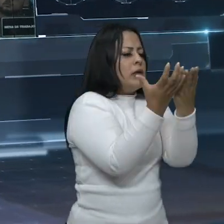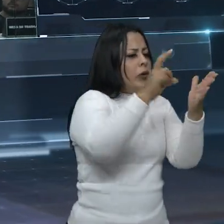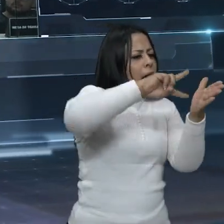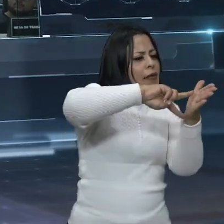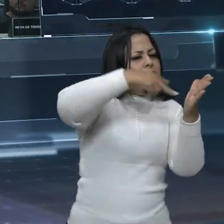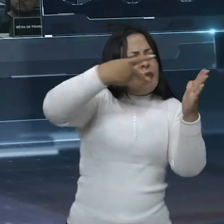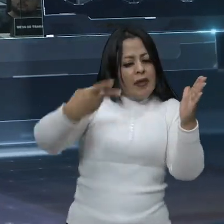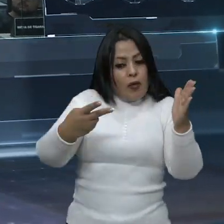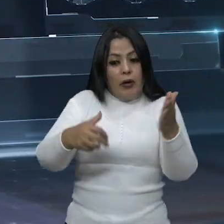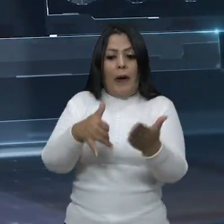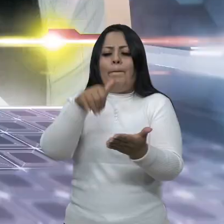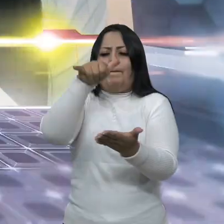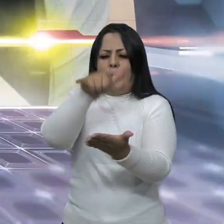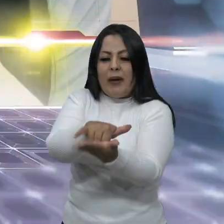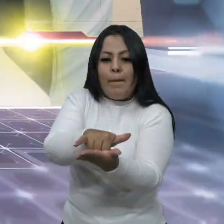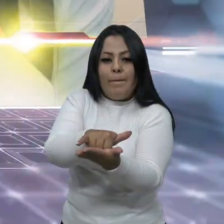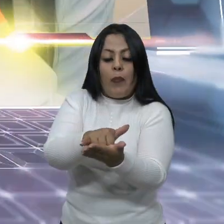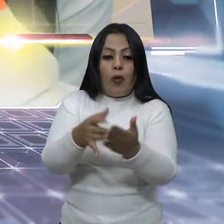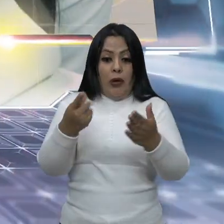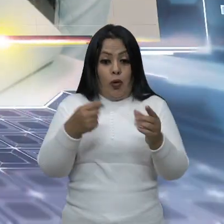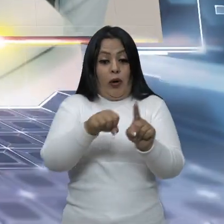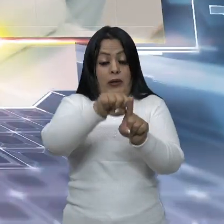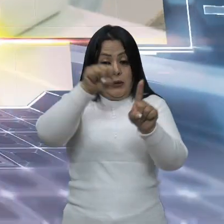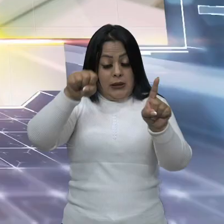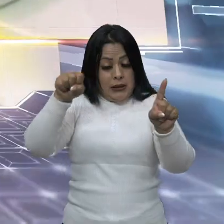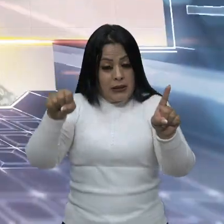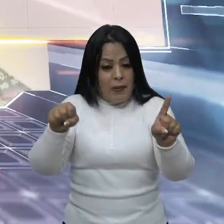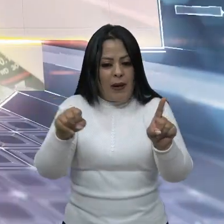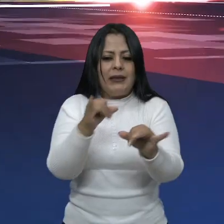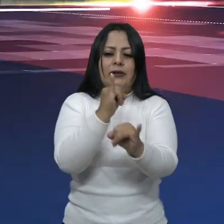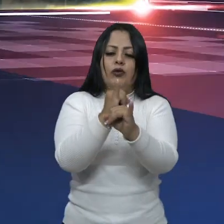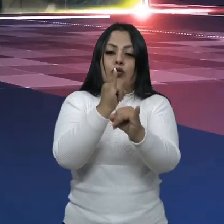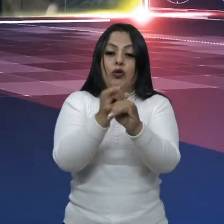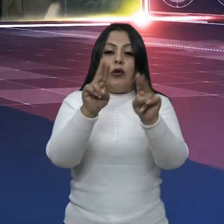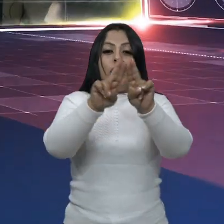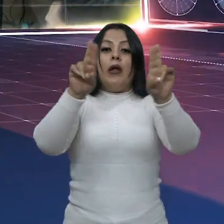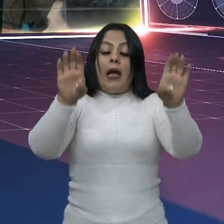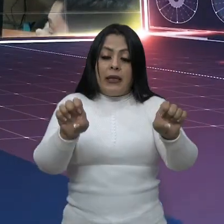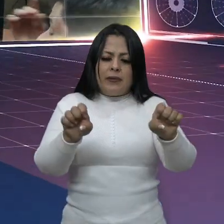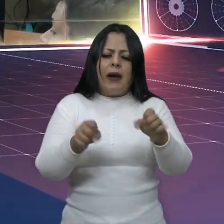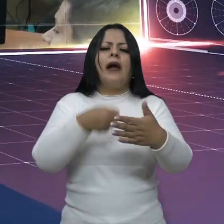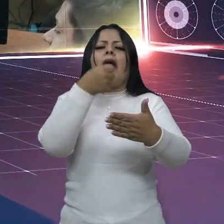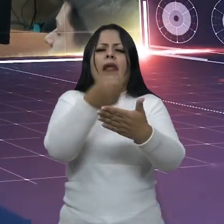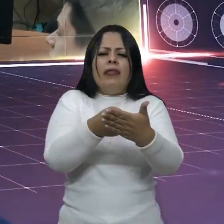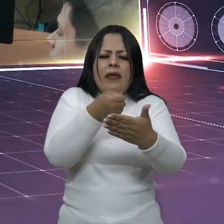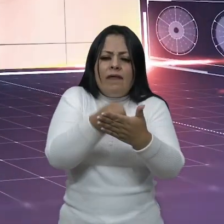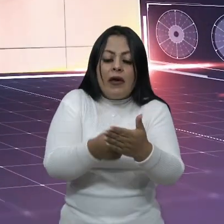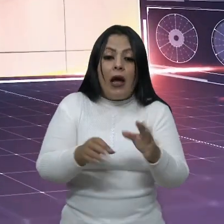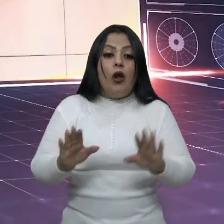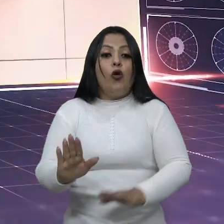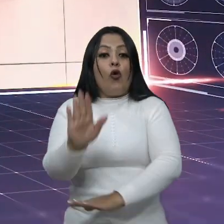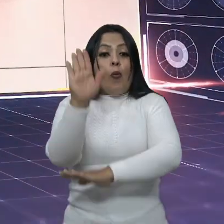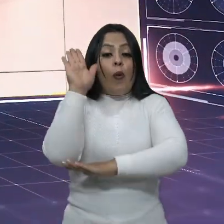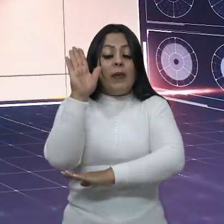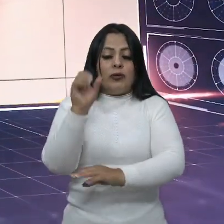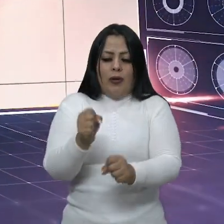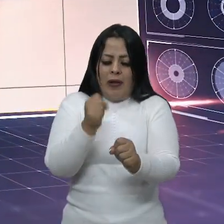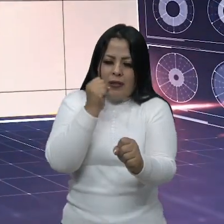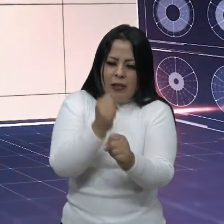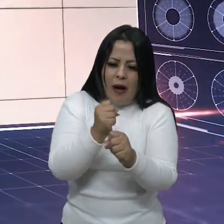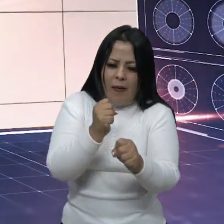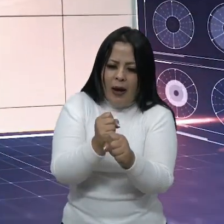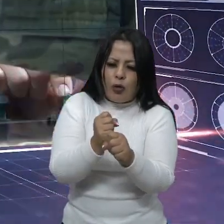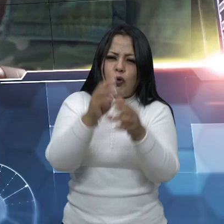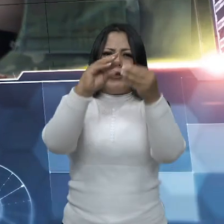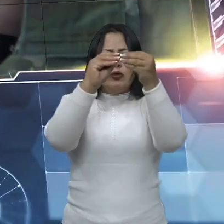tecnología imponen. Con el sistema institucional ESPE, la universidad ratifica la armonización e interdependencia de